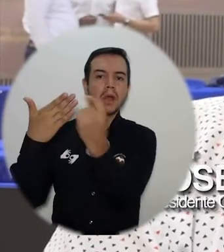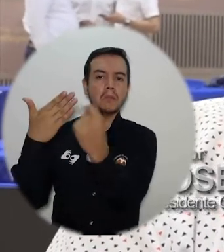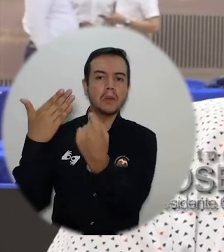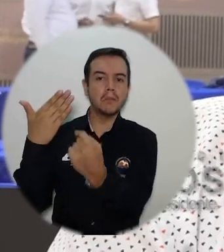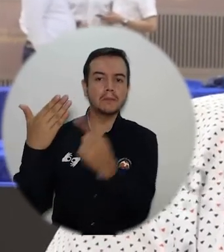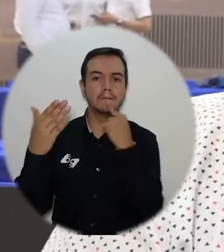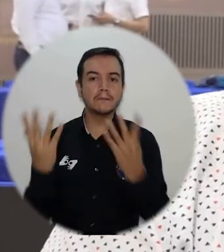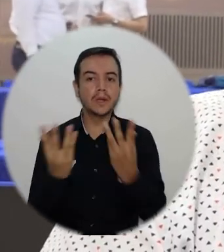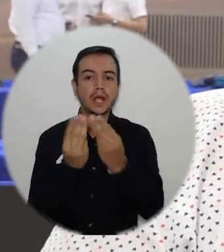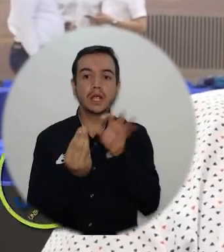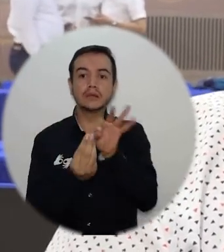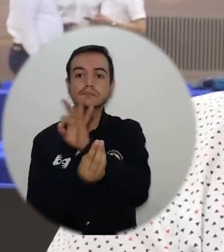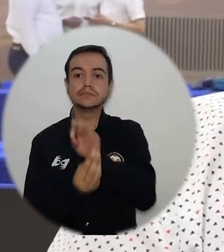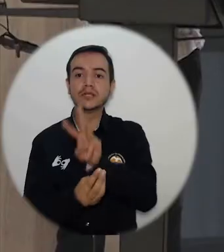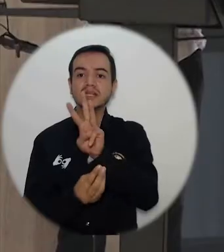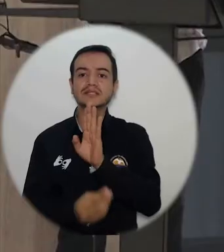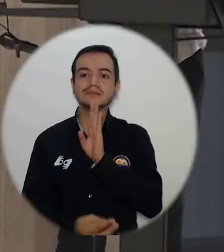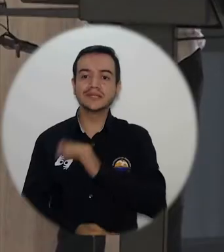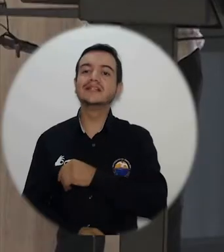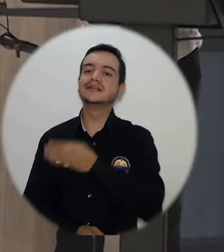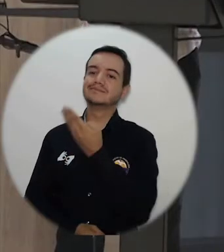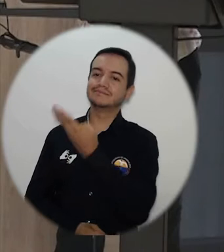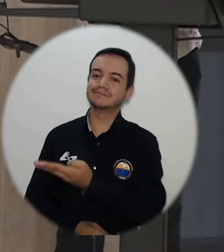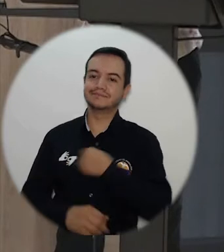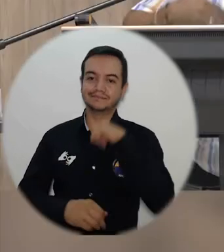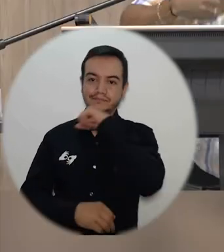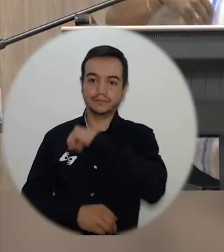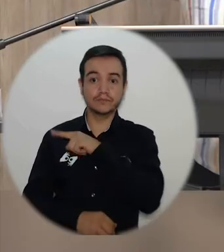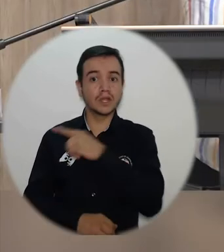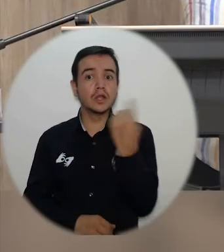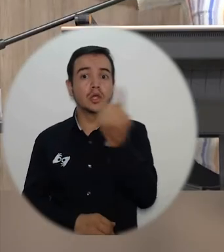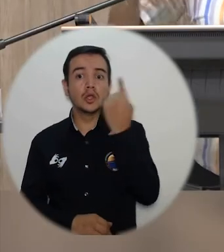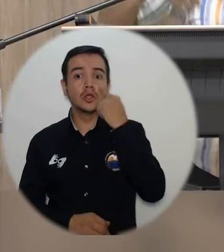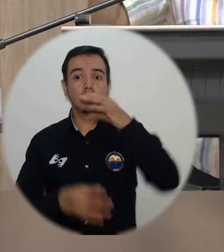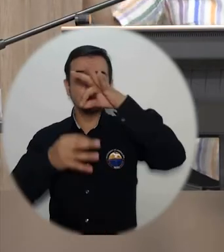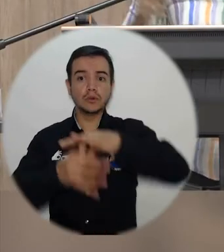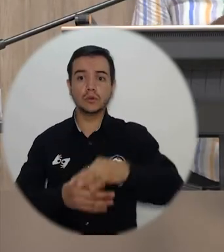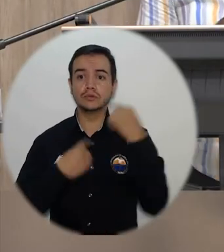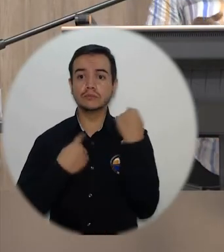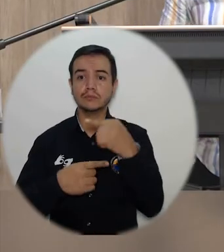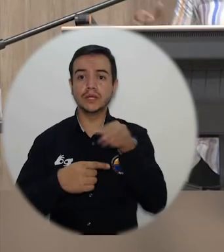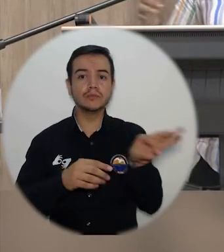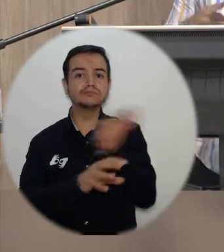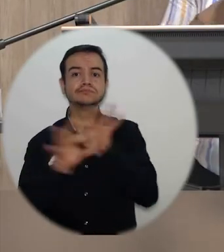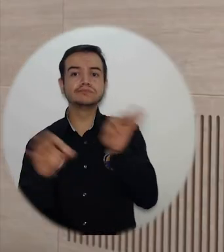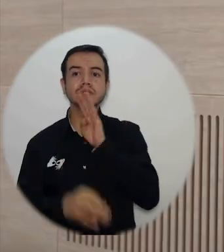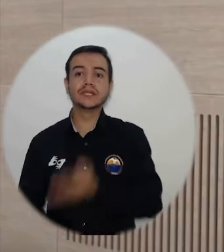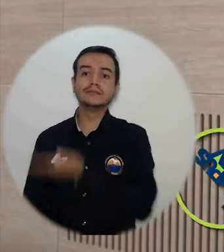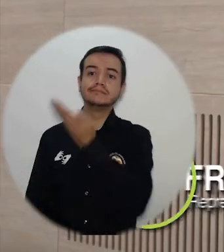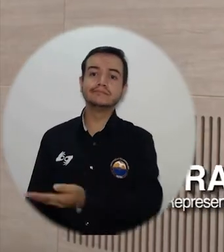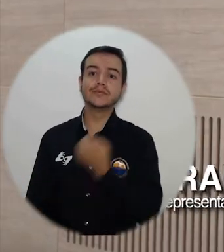es el señor Pablo Vera Salazar. Siendo el único que obtuvo el porcentaje de votos mínimos definidos en cada uno de los estamentos.